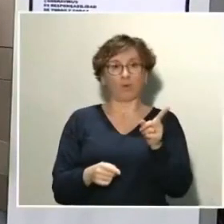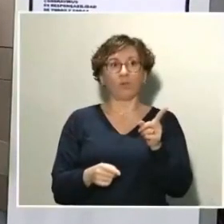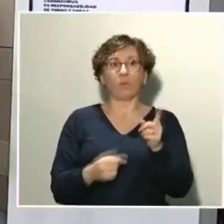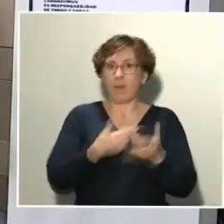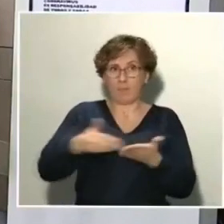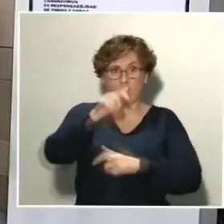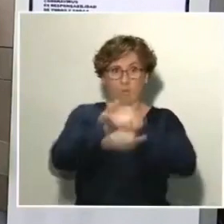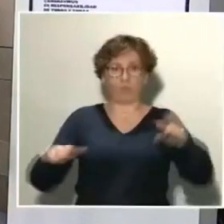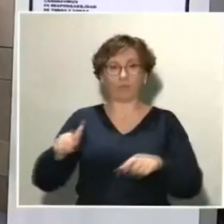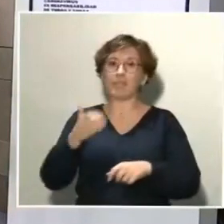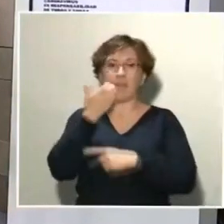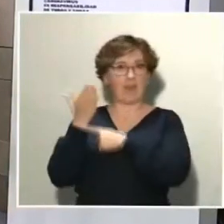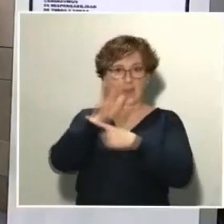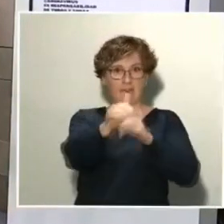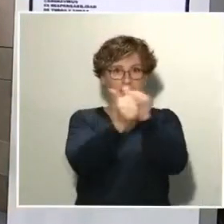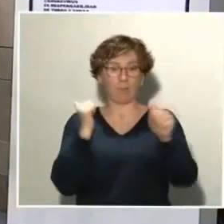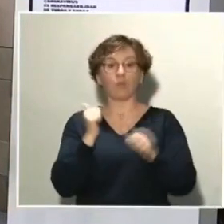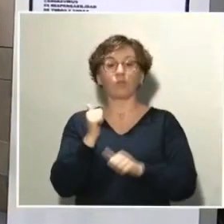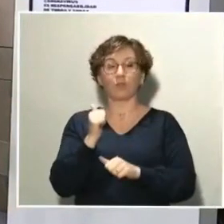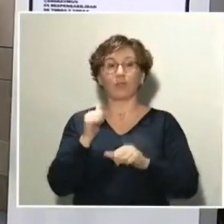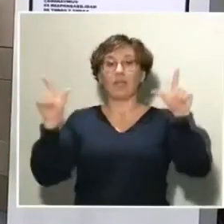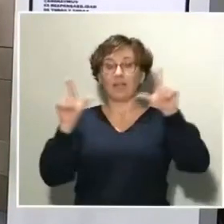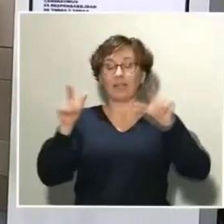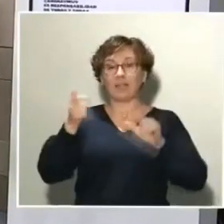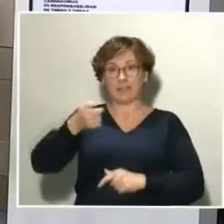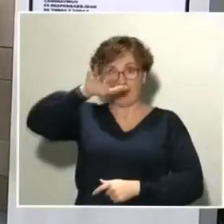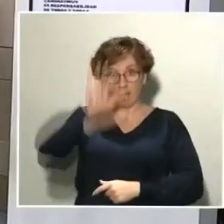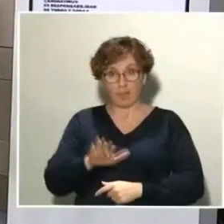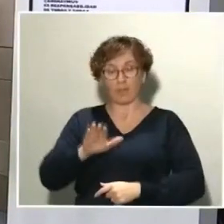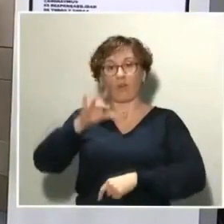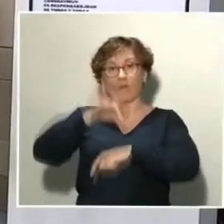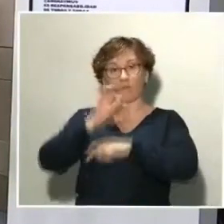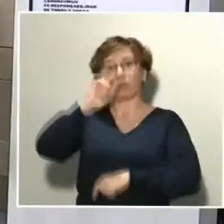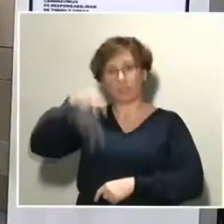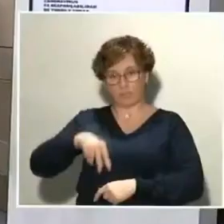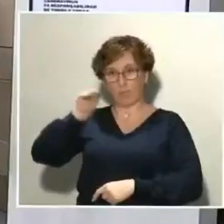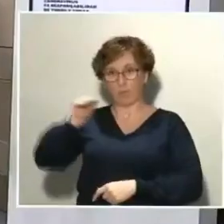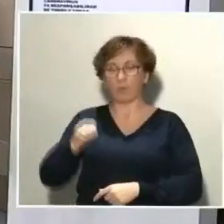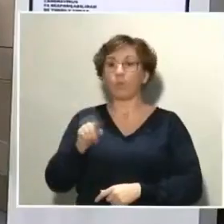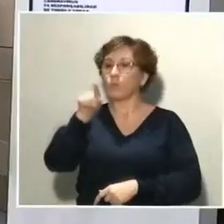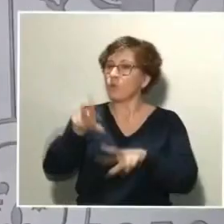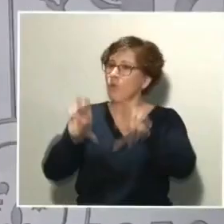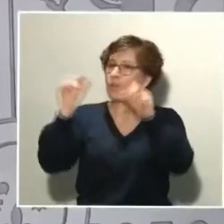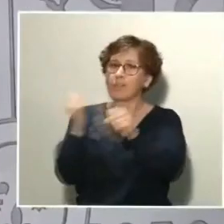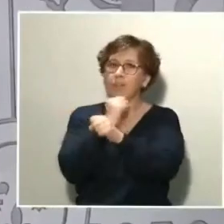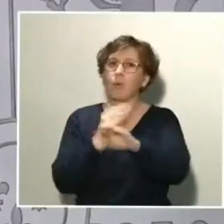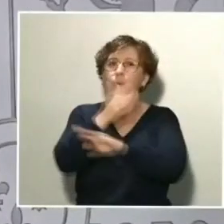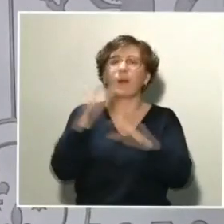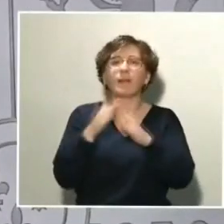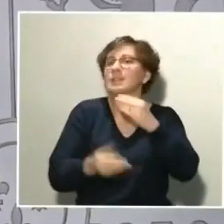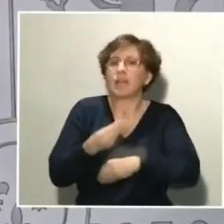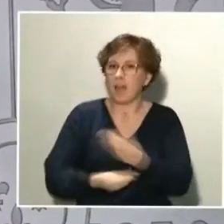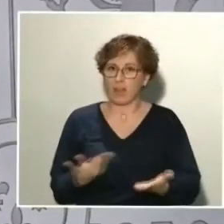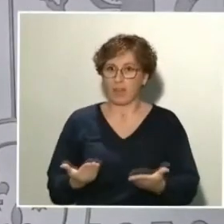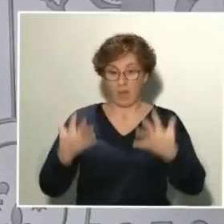doctor Simón le pregunta a Telecinco, doctor Simón, ¿qué hace usted al llegar a casa después de trabajar? ¿Se cambia de ropa antes de tener contacto con